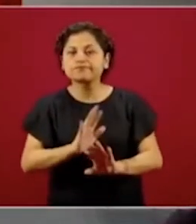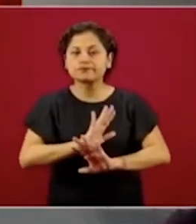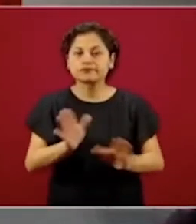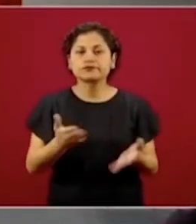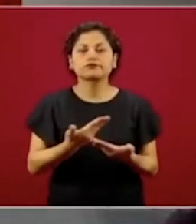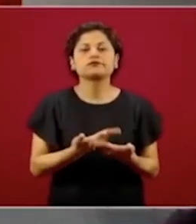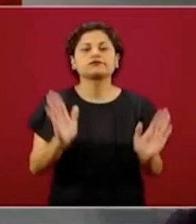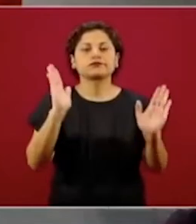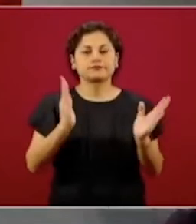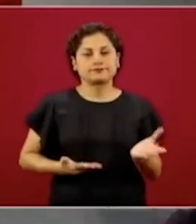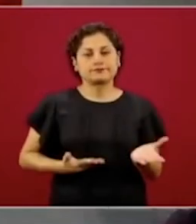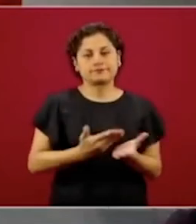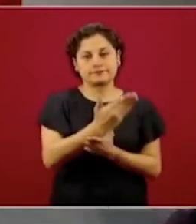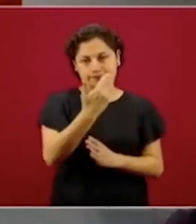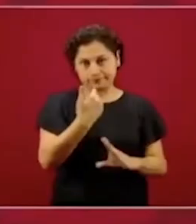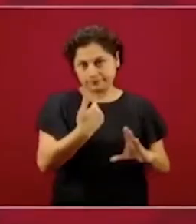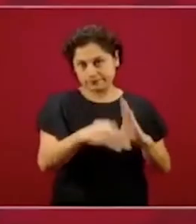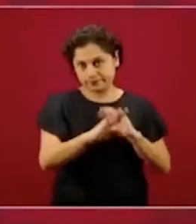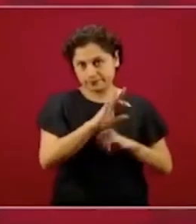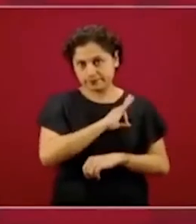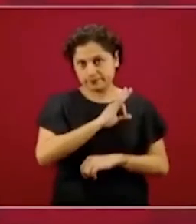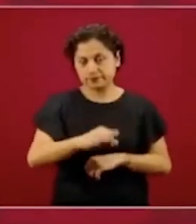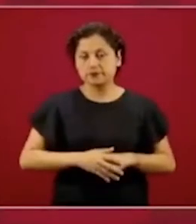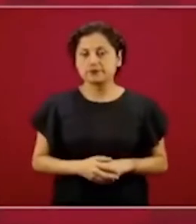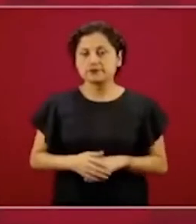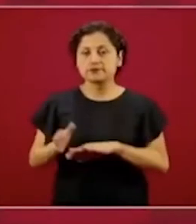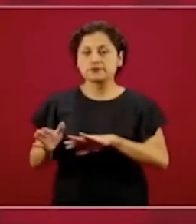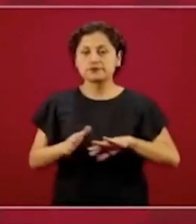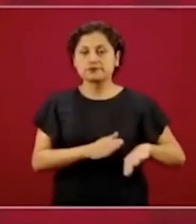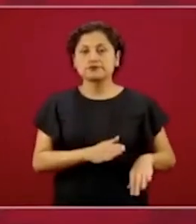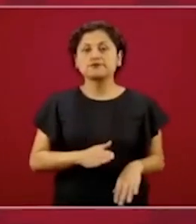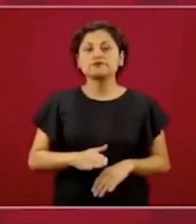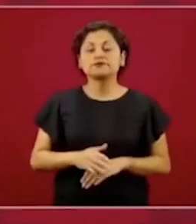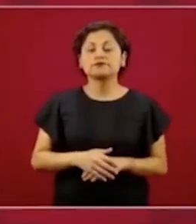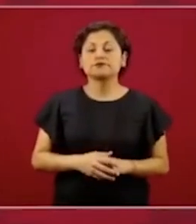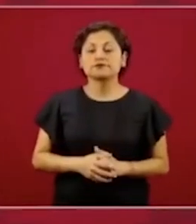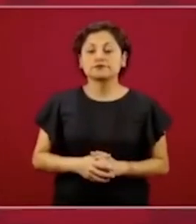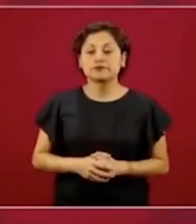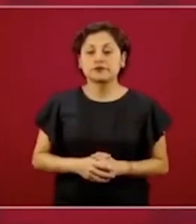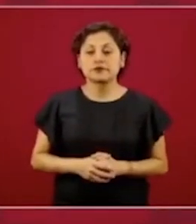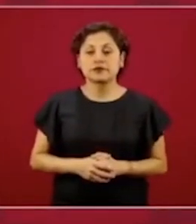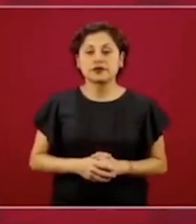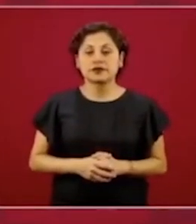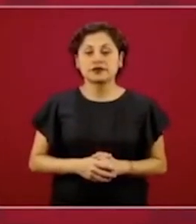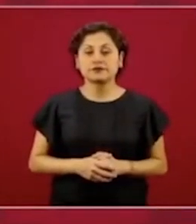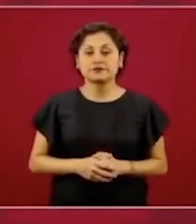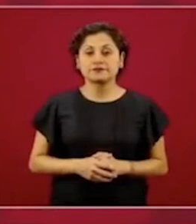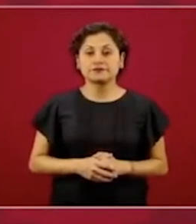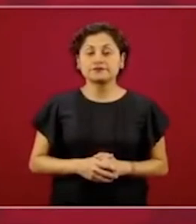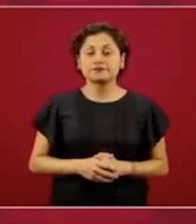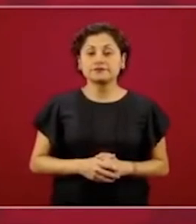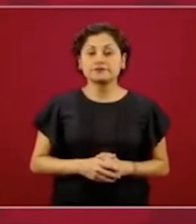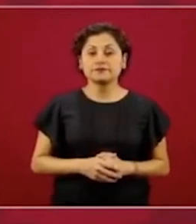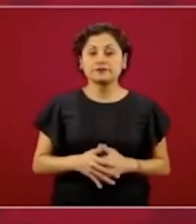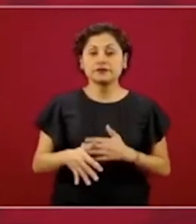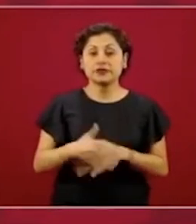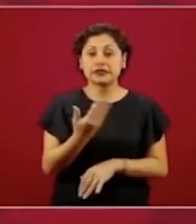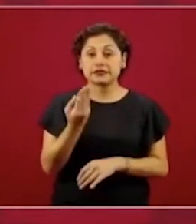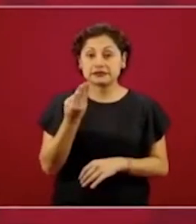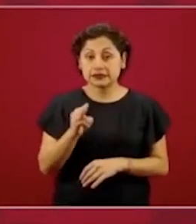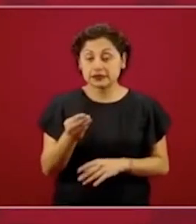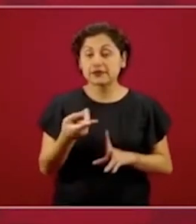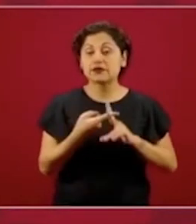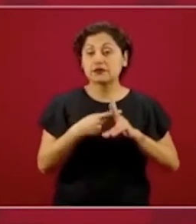al 15 de junio está abierta otra modalidad, que es aquella que atiende a las